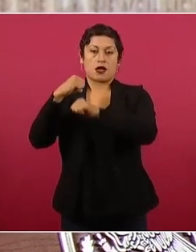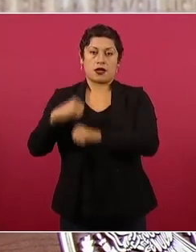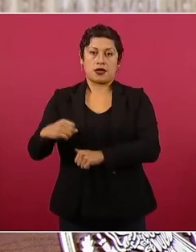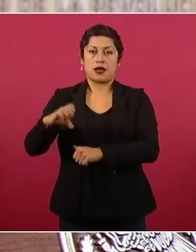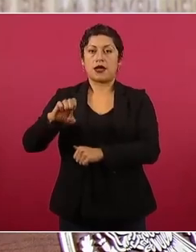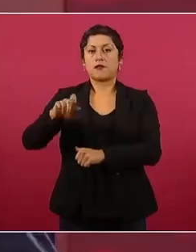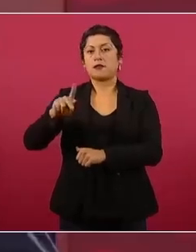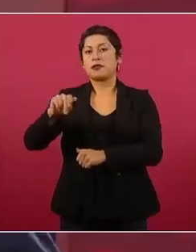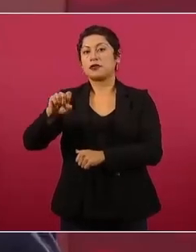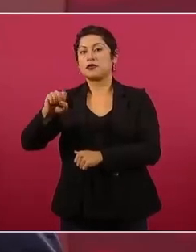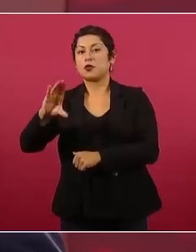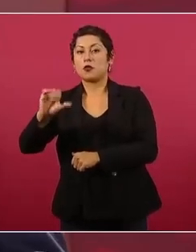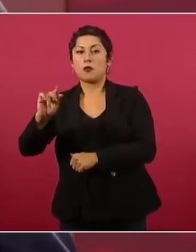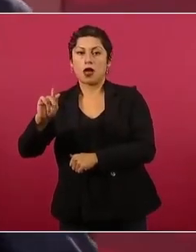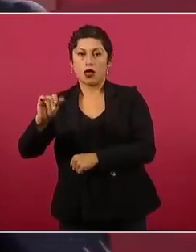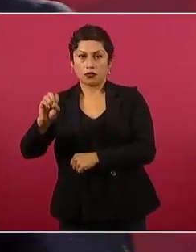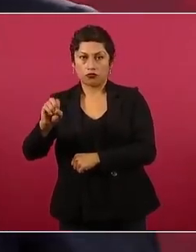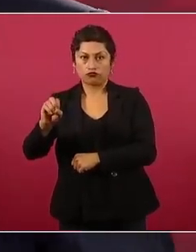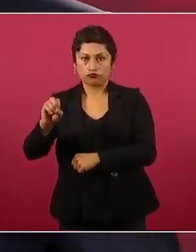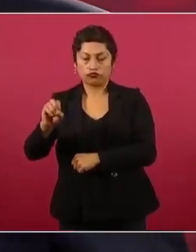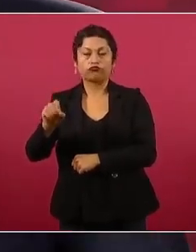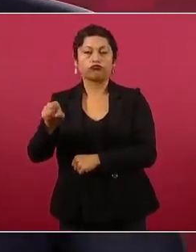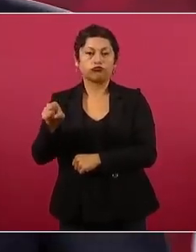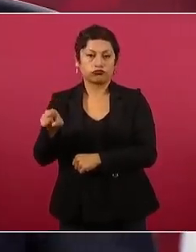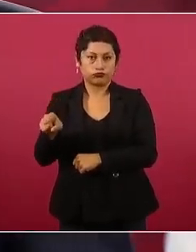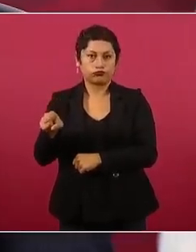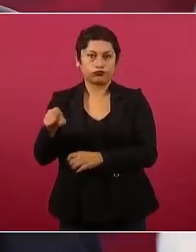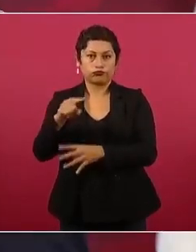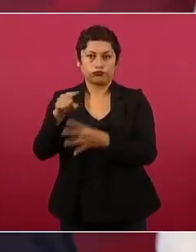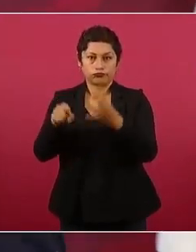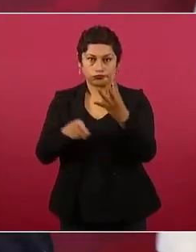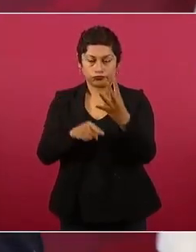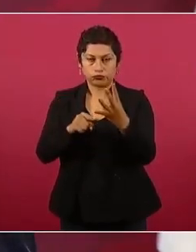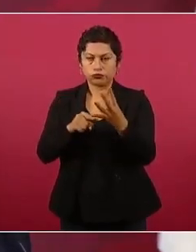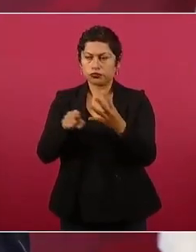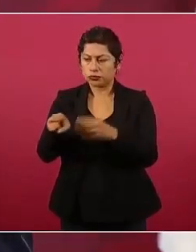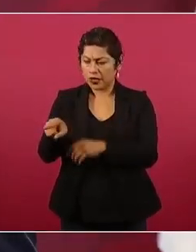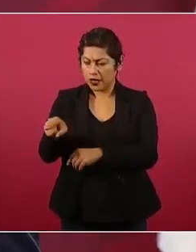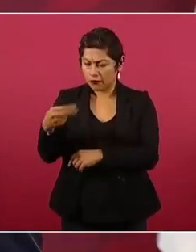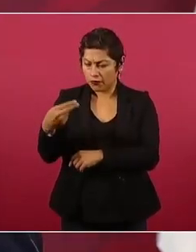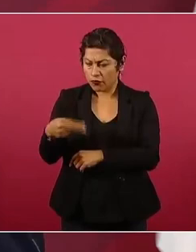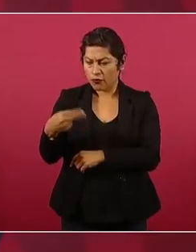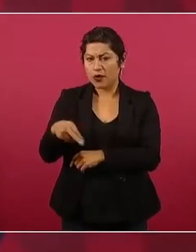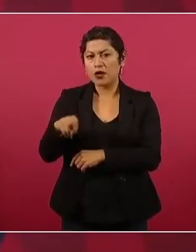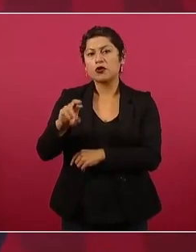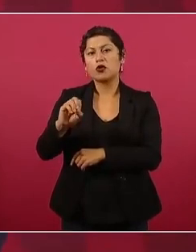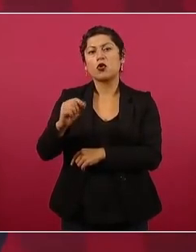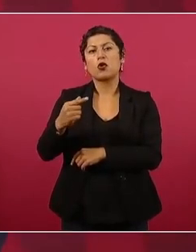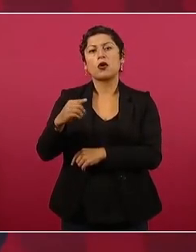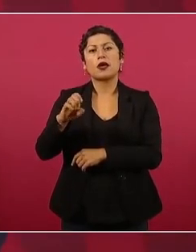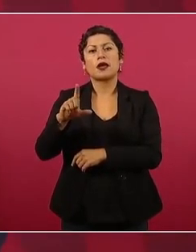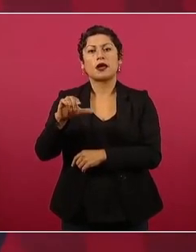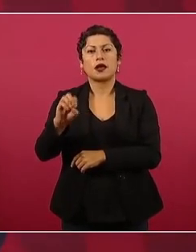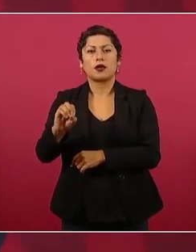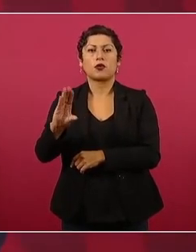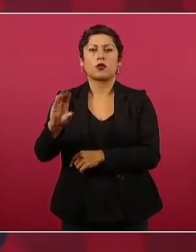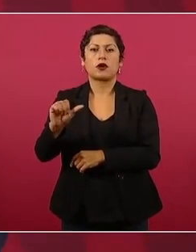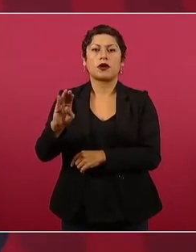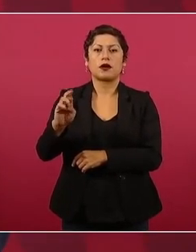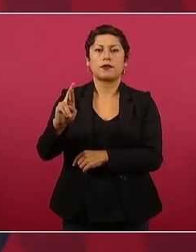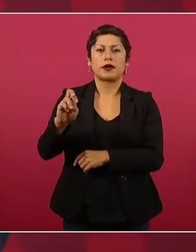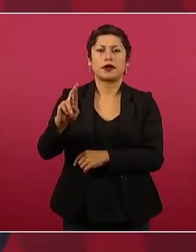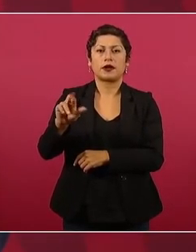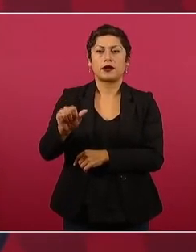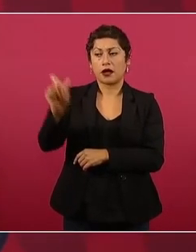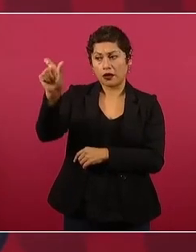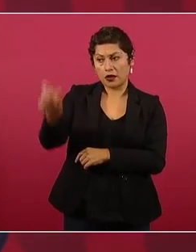Rogelio Cabrera, que es un hombre muy